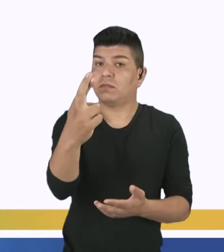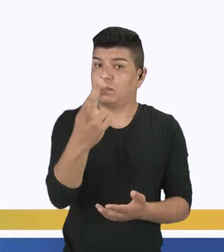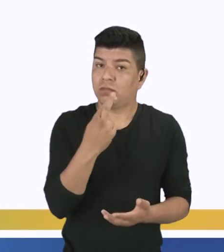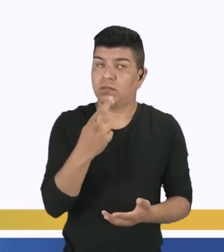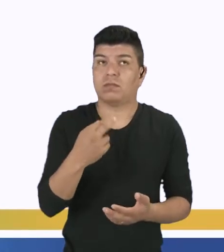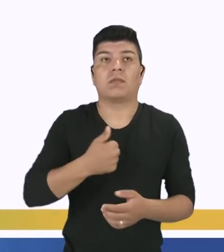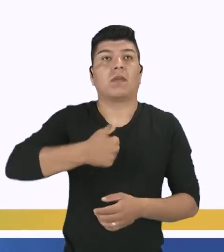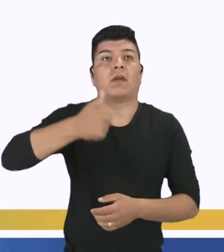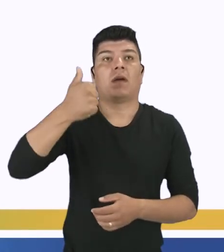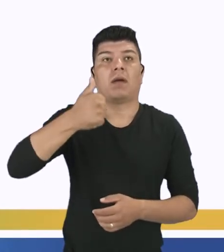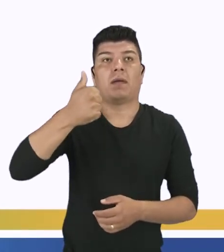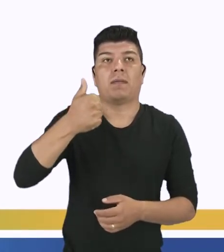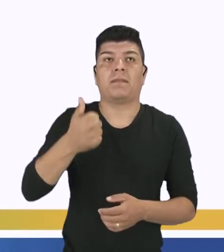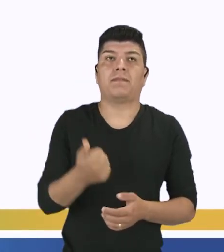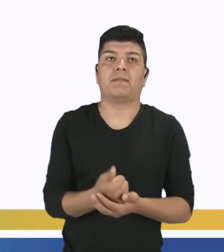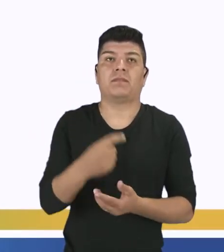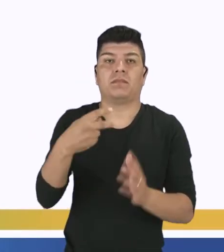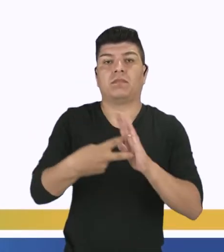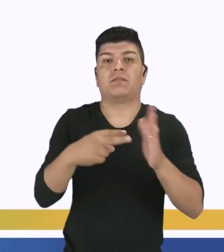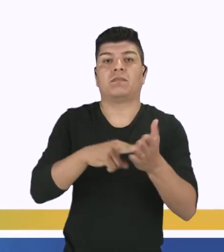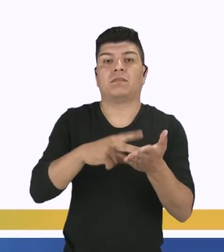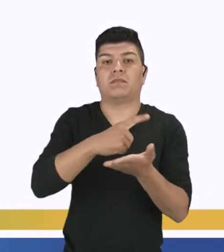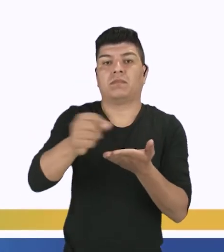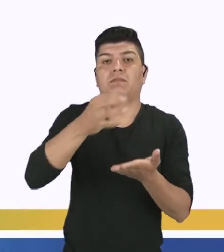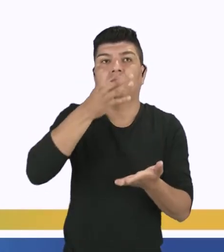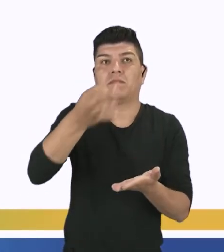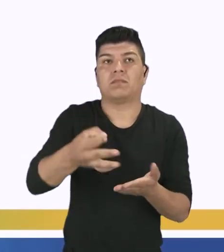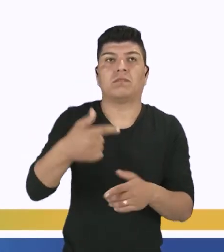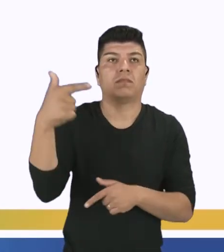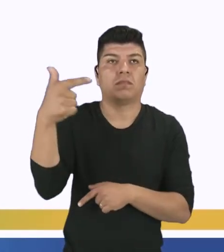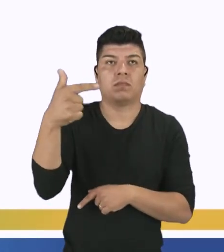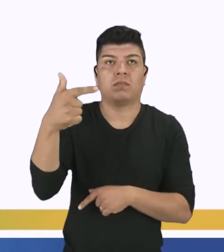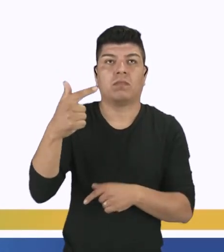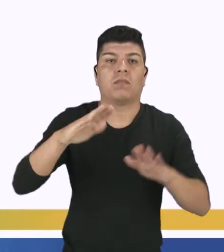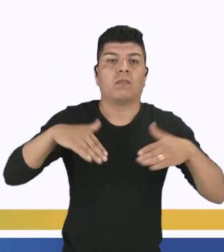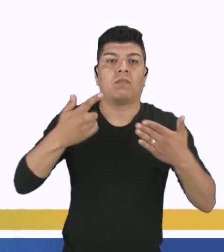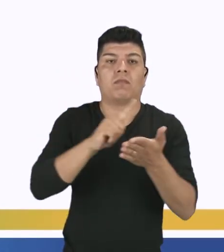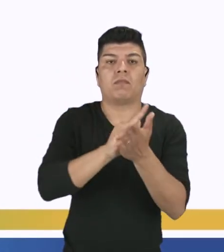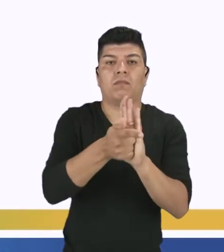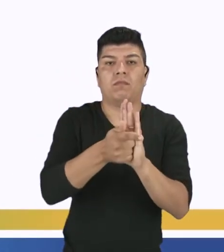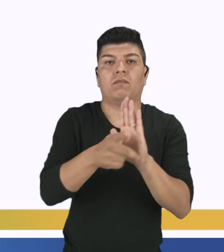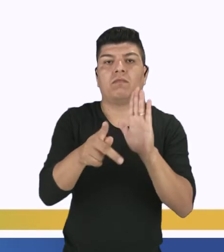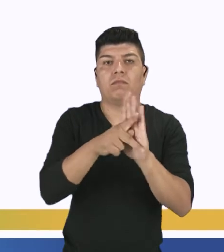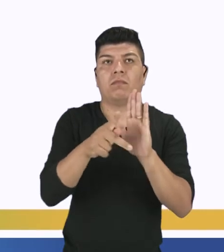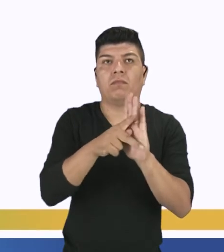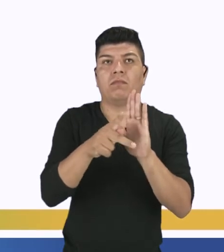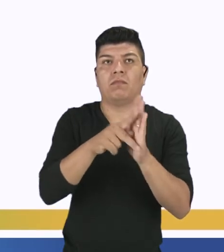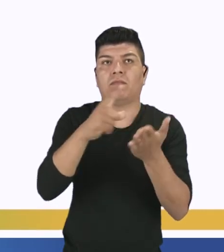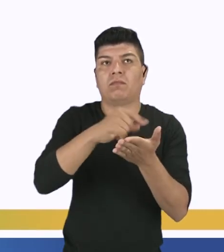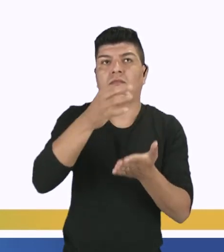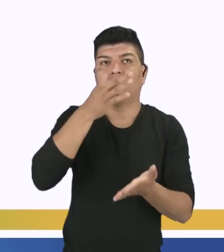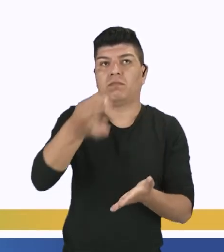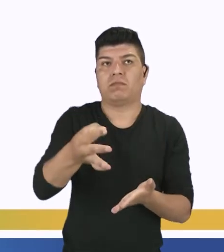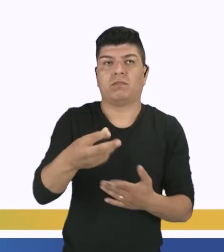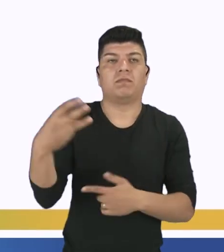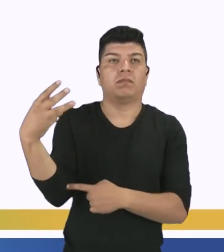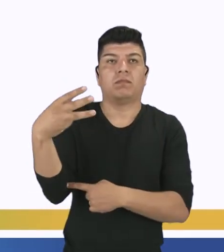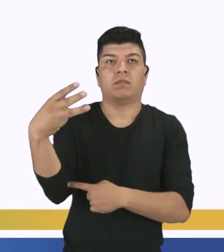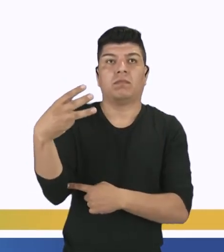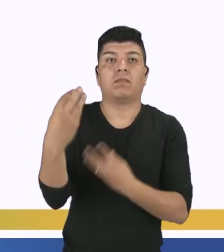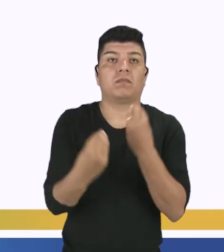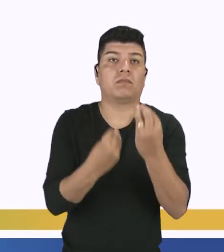Primero, ¿qué es un artículo de opinión? Dos. ¿A qué género él pertenece? ¿Tá? Y